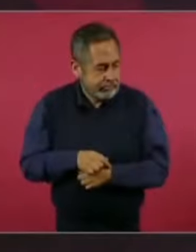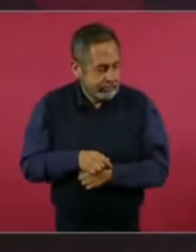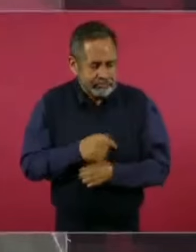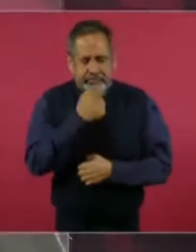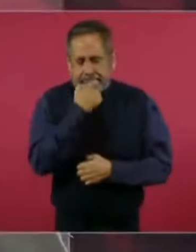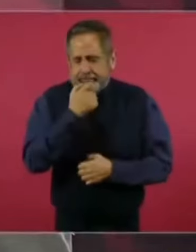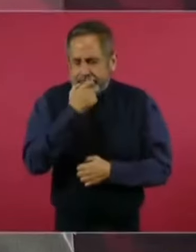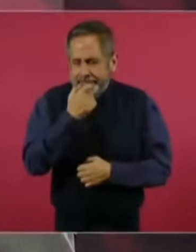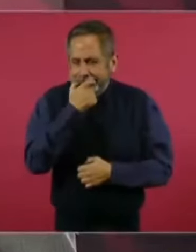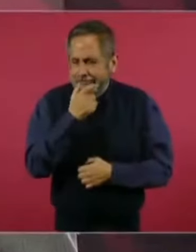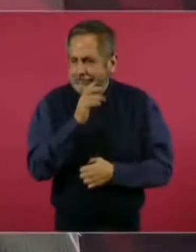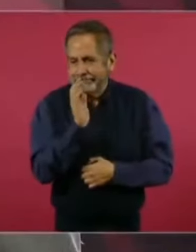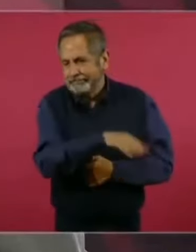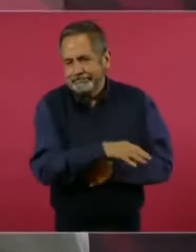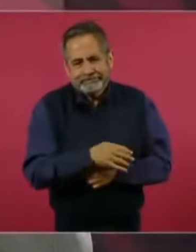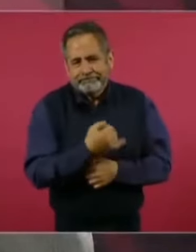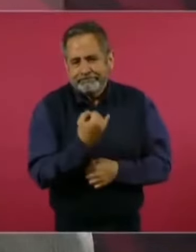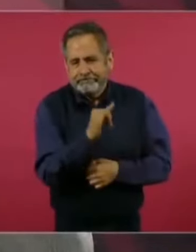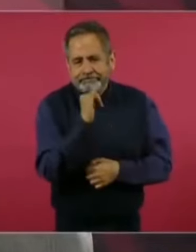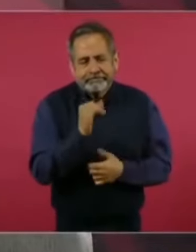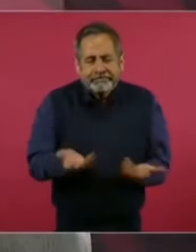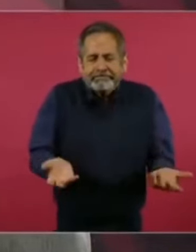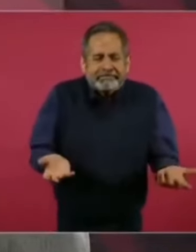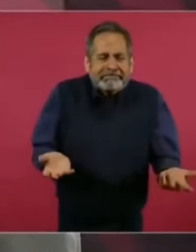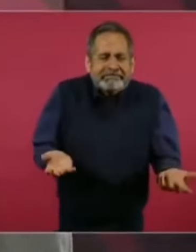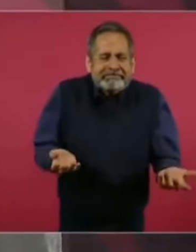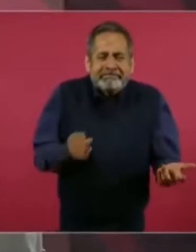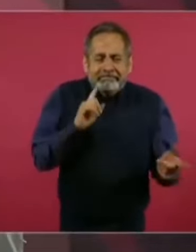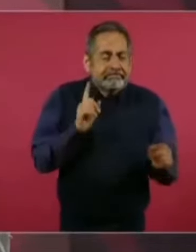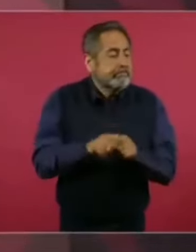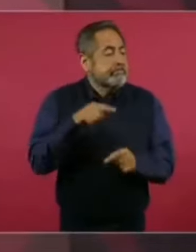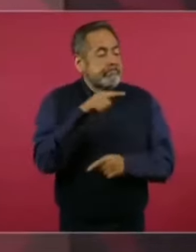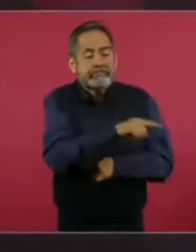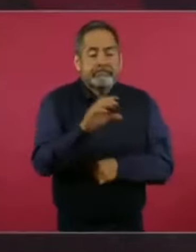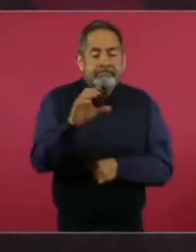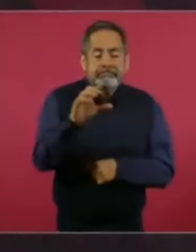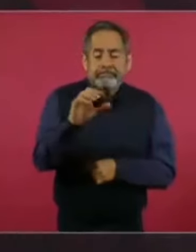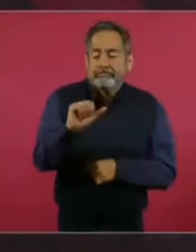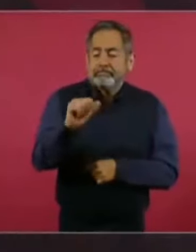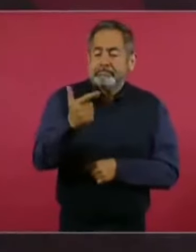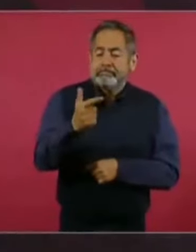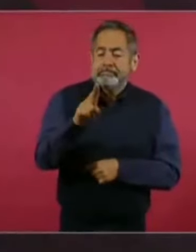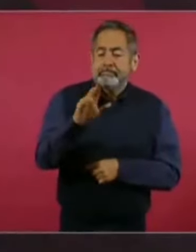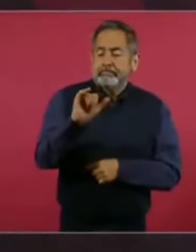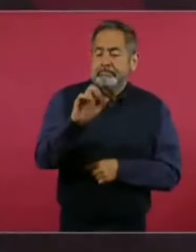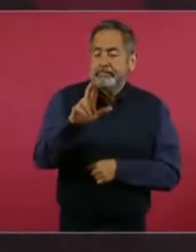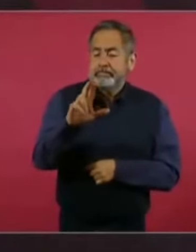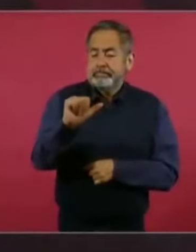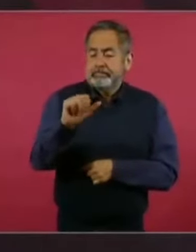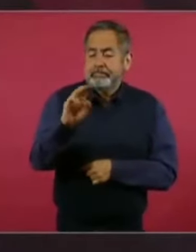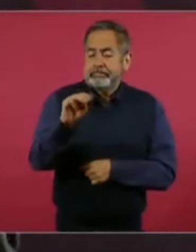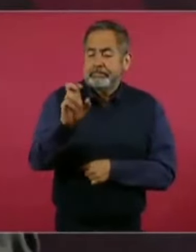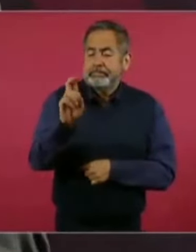que Aguilar Camín diga que ya